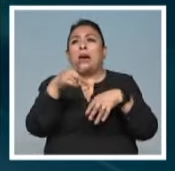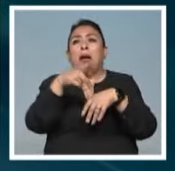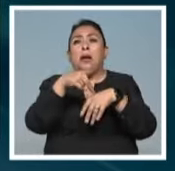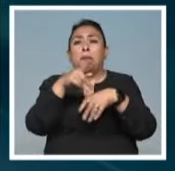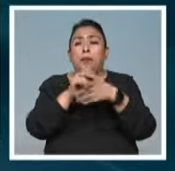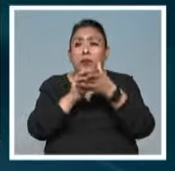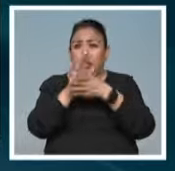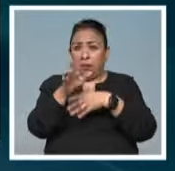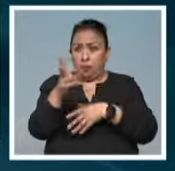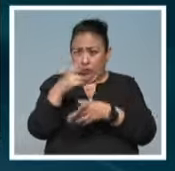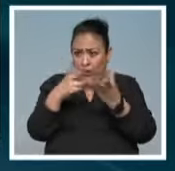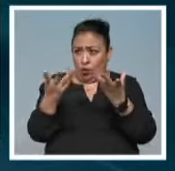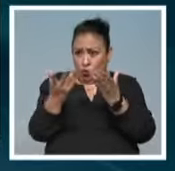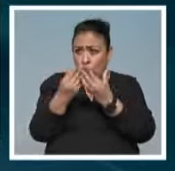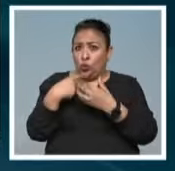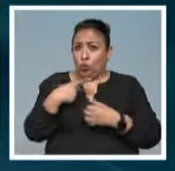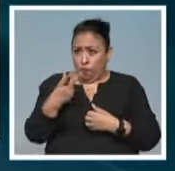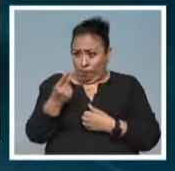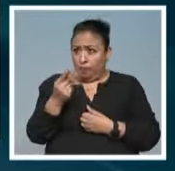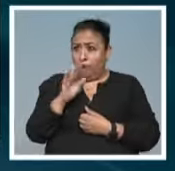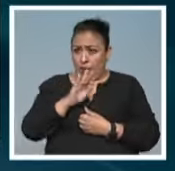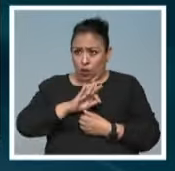volcánicas, pueden venir con sus perritos.